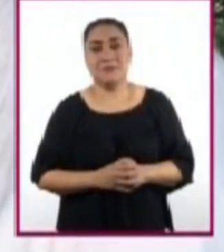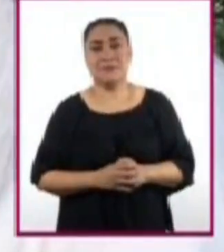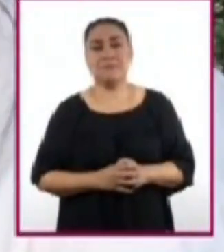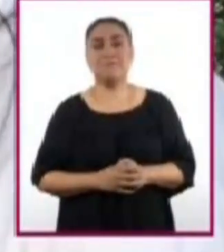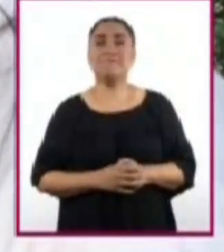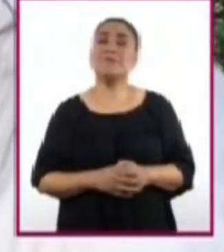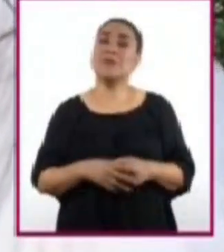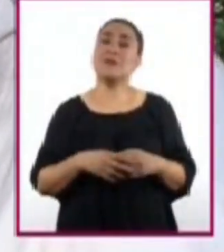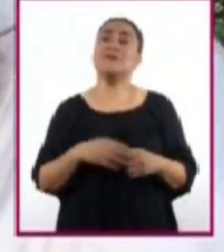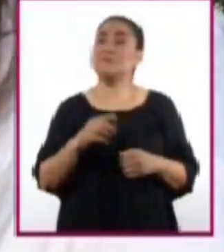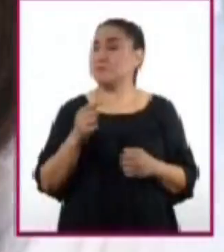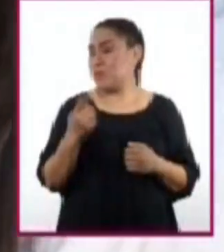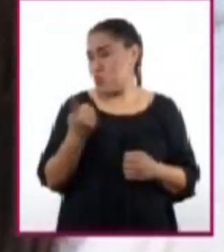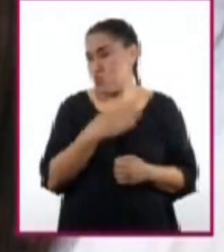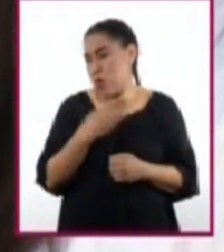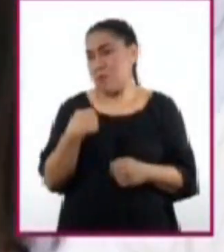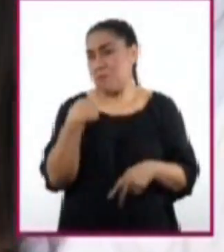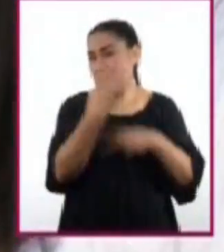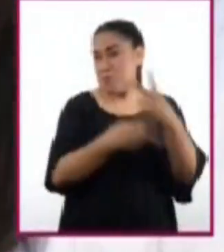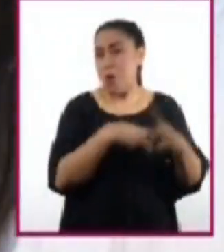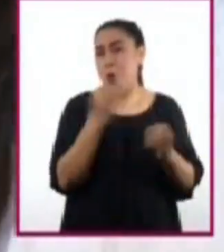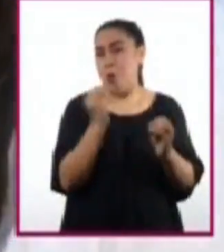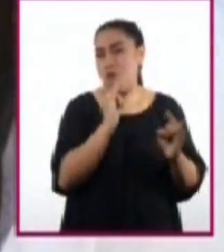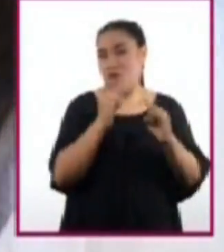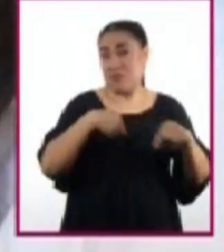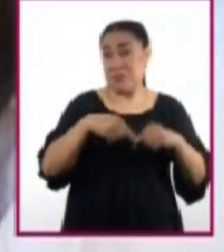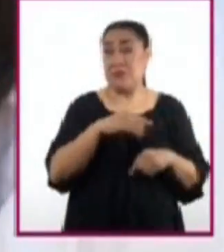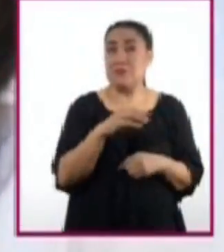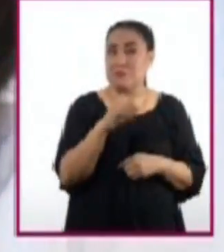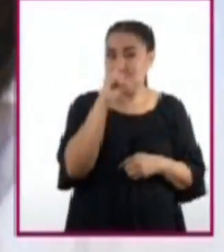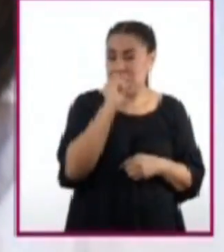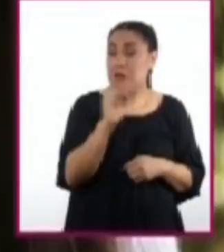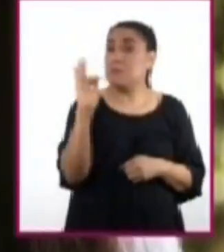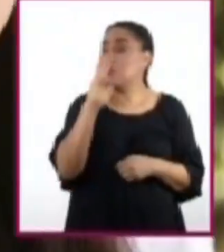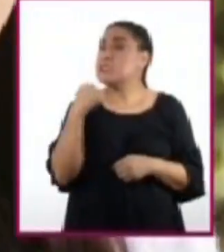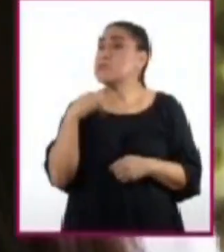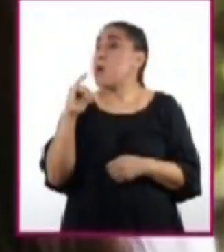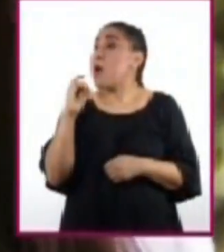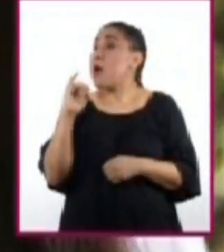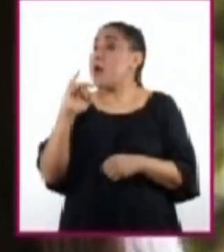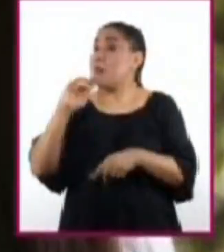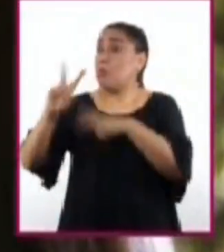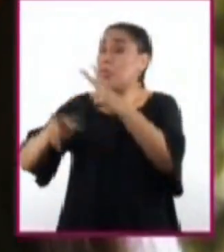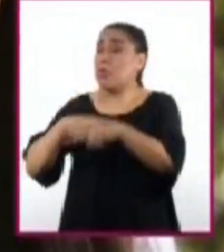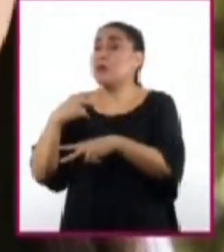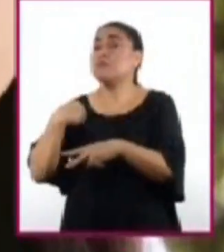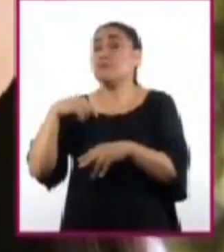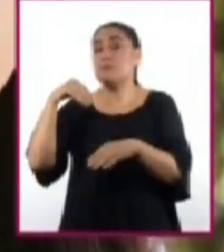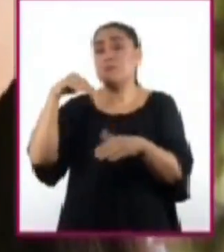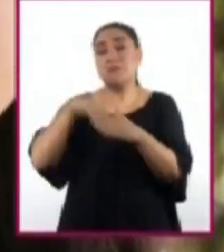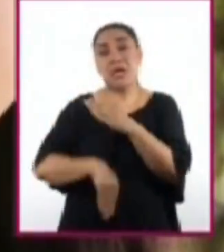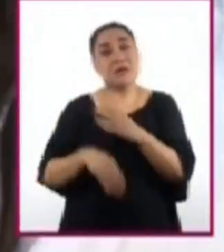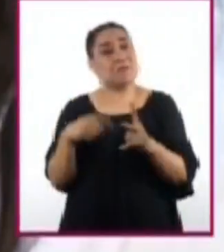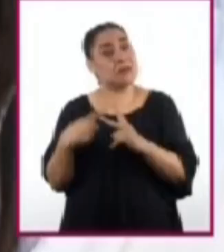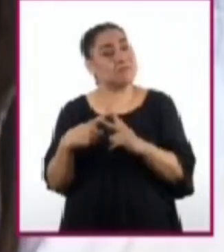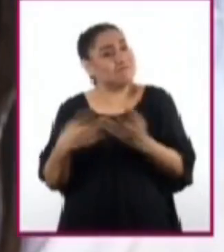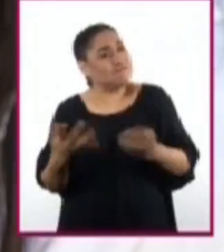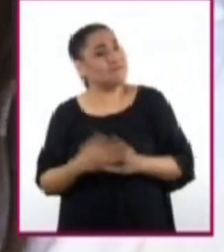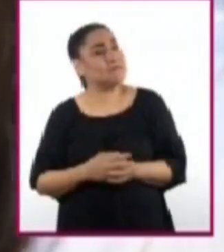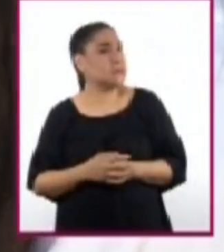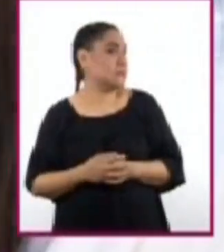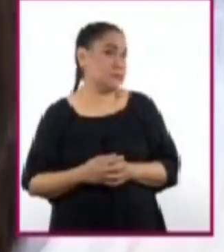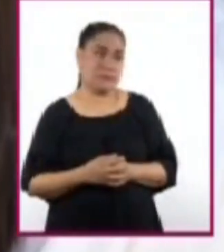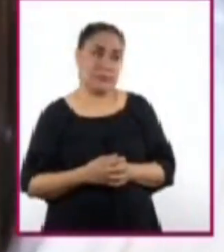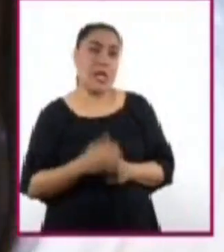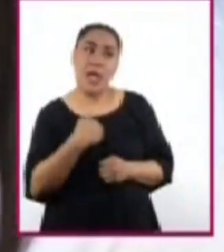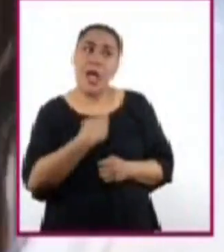¡Qué bueno que no fue las canchas de fútbol! Si no, hubieras reprobado el examen sorpresa de mate. Pero qué trabajo me costó convencerte. Sí,